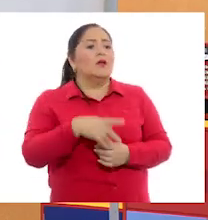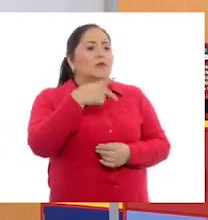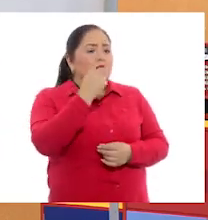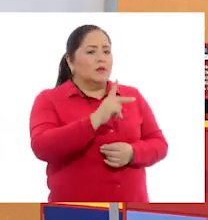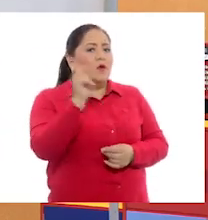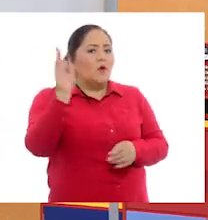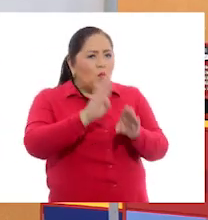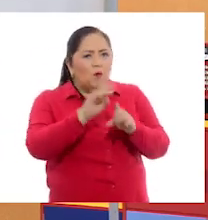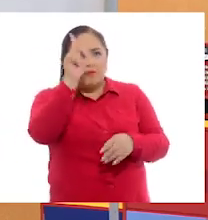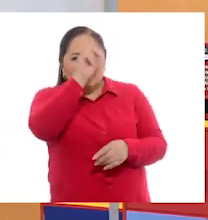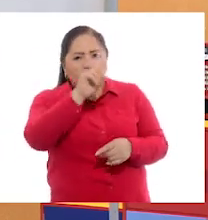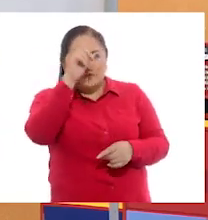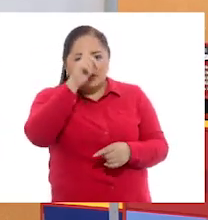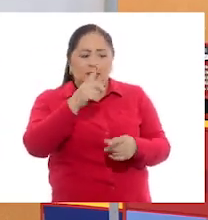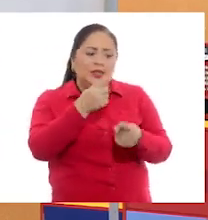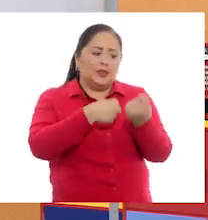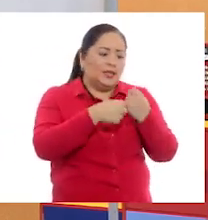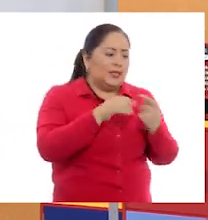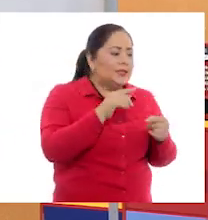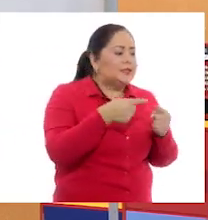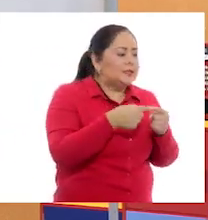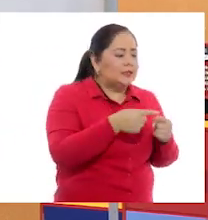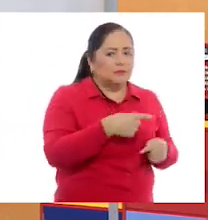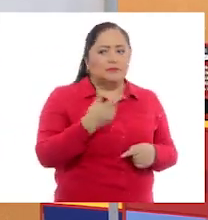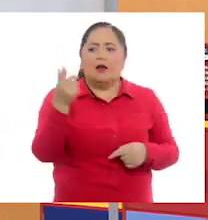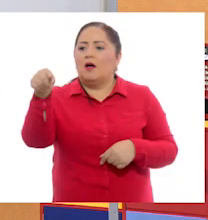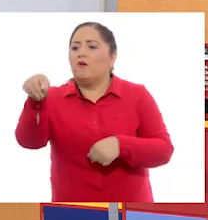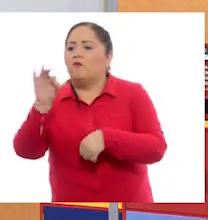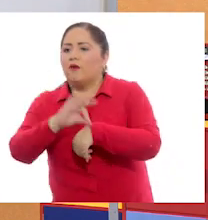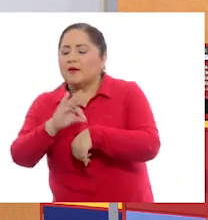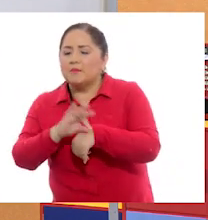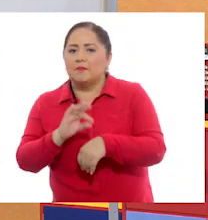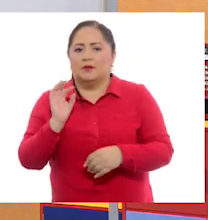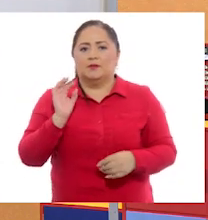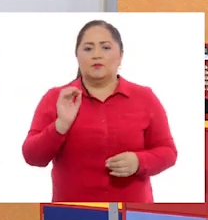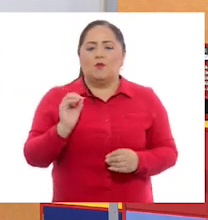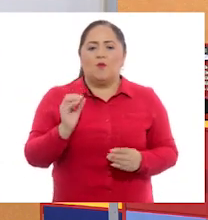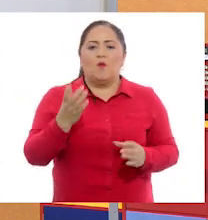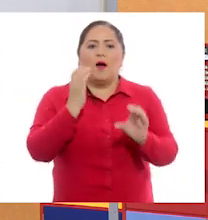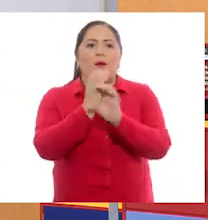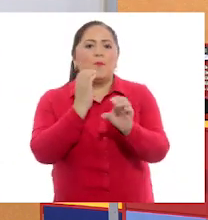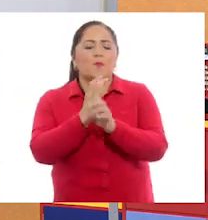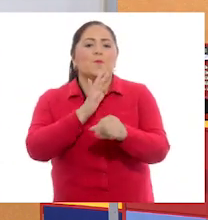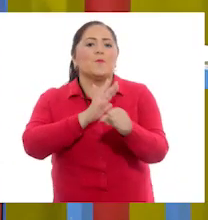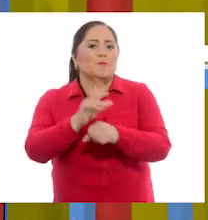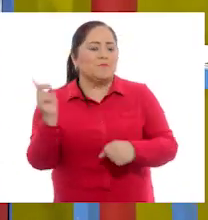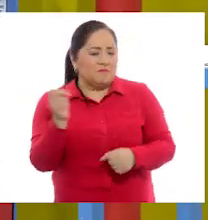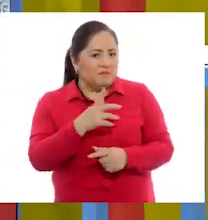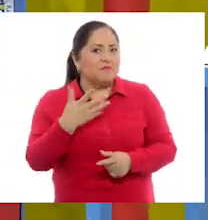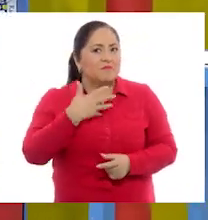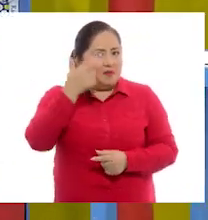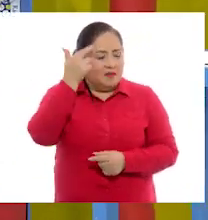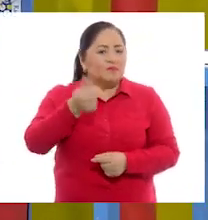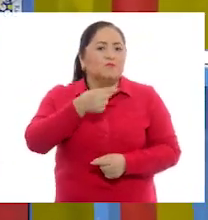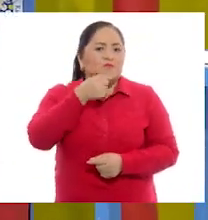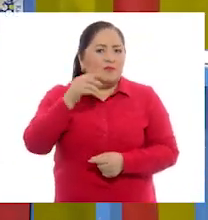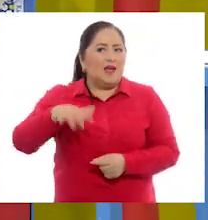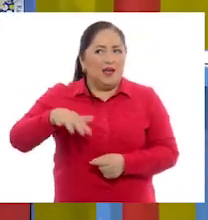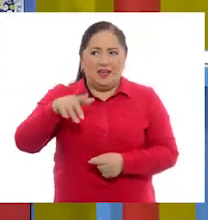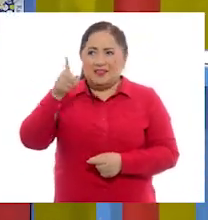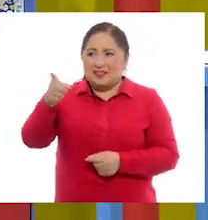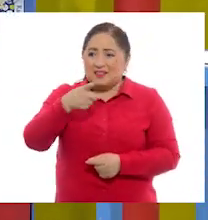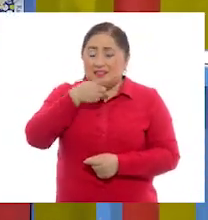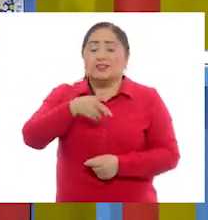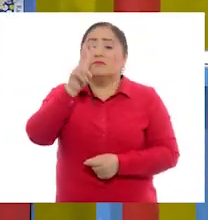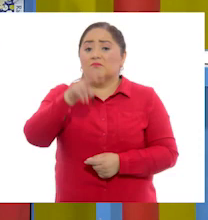puntos de referencia si está la tienda en la esquina o si hay una farmacia o qué transporte tomar. Son muy buenas ideas. Pili, lo que acabas de